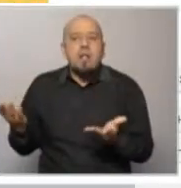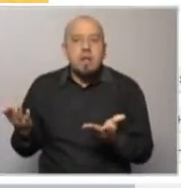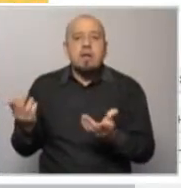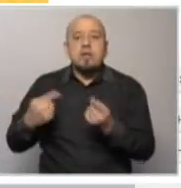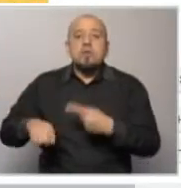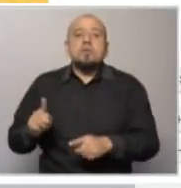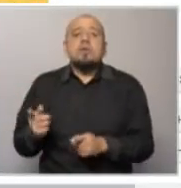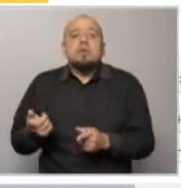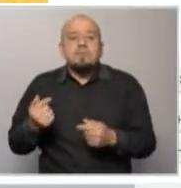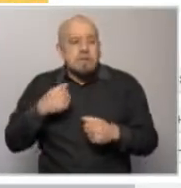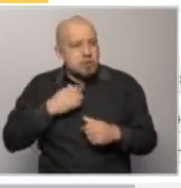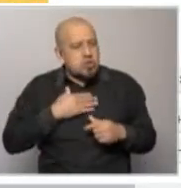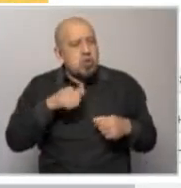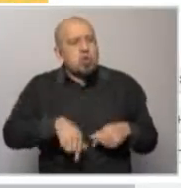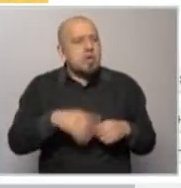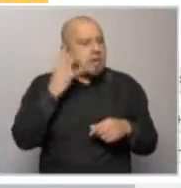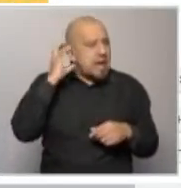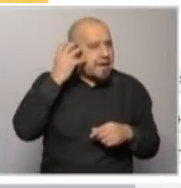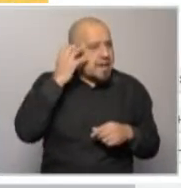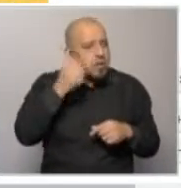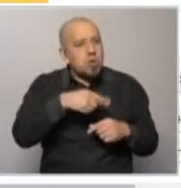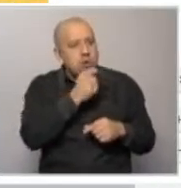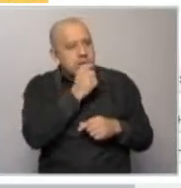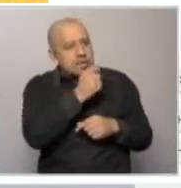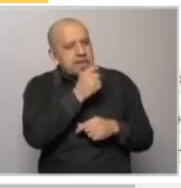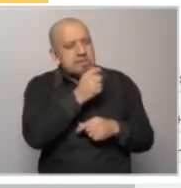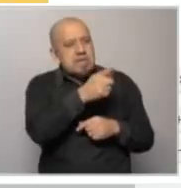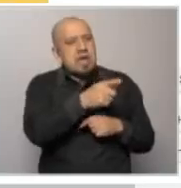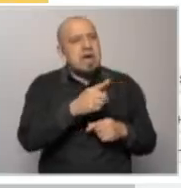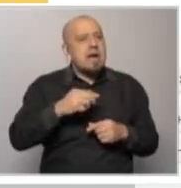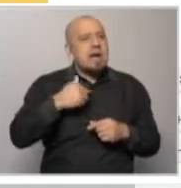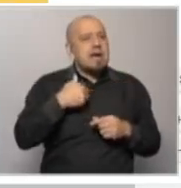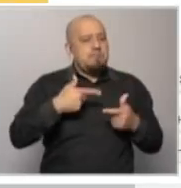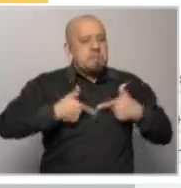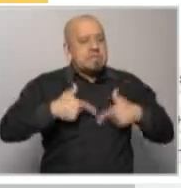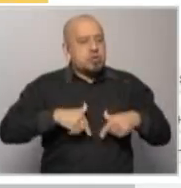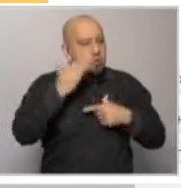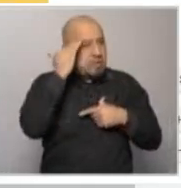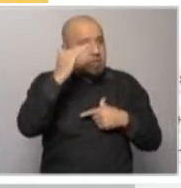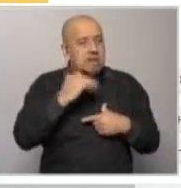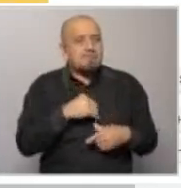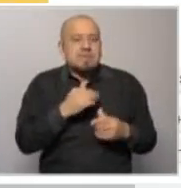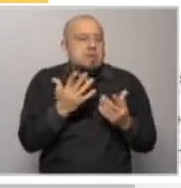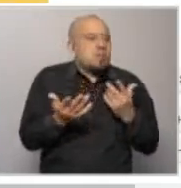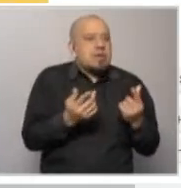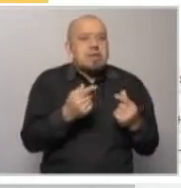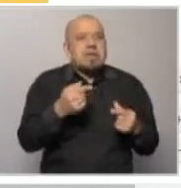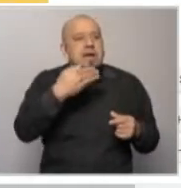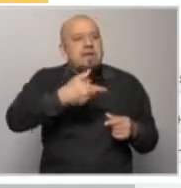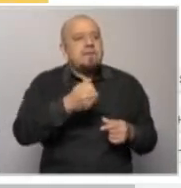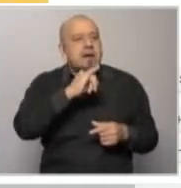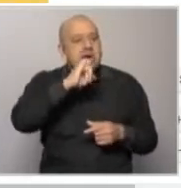escuché un reportaje a Javier García y luego un reportaje a Bayardi y como que las dos interpretaciones